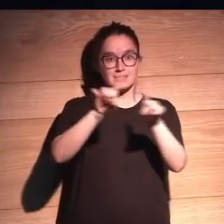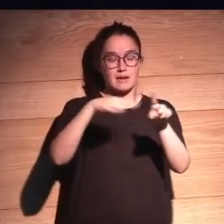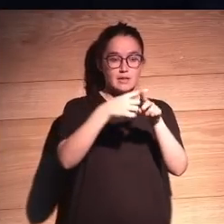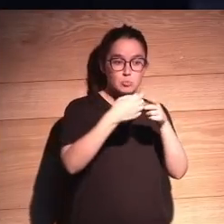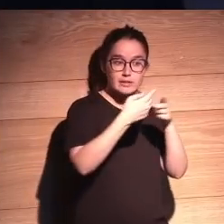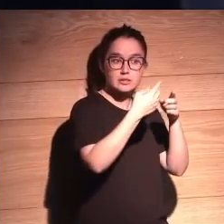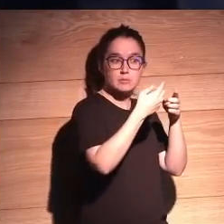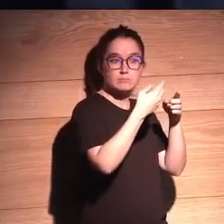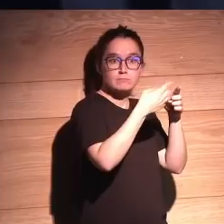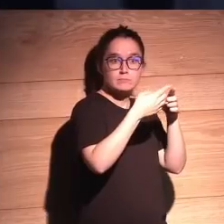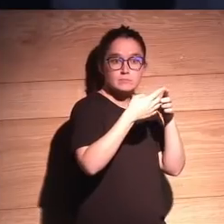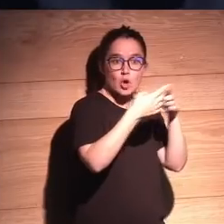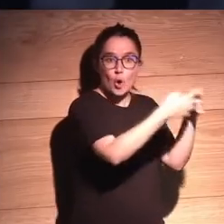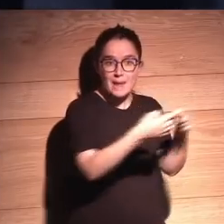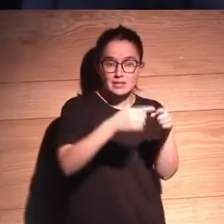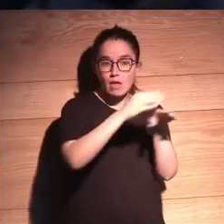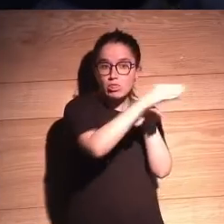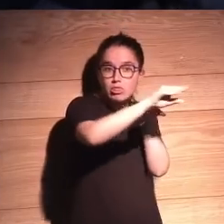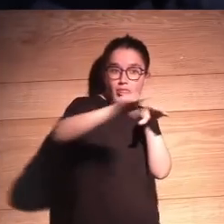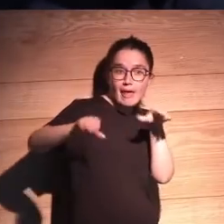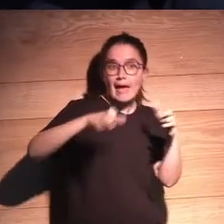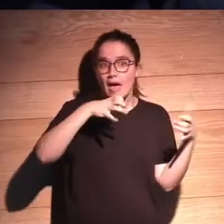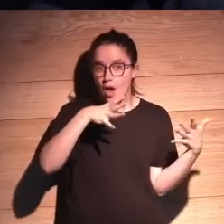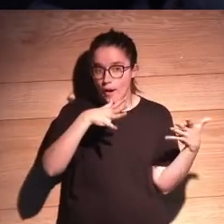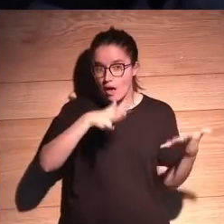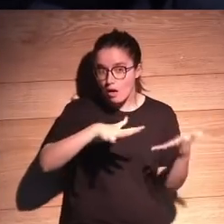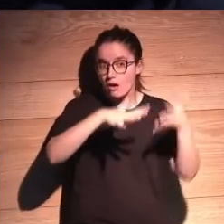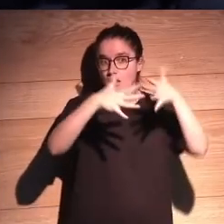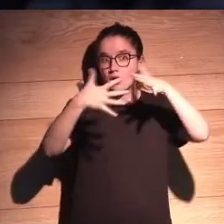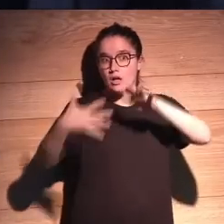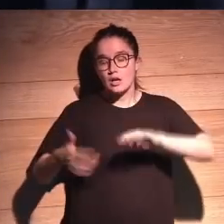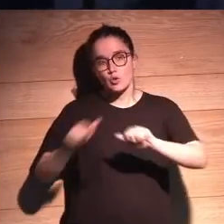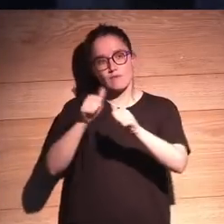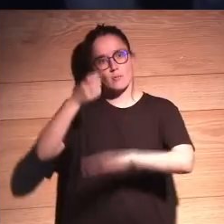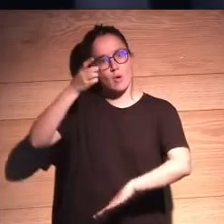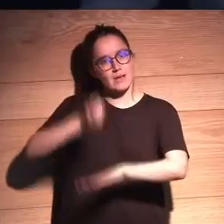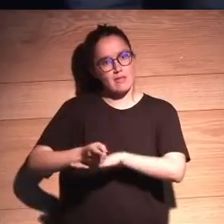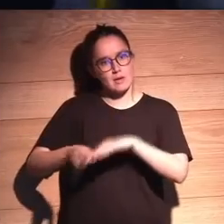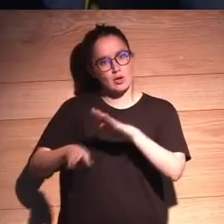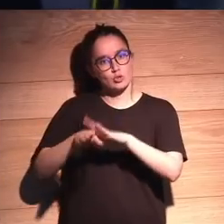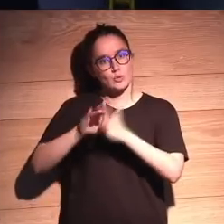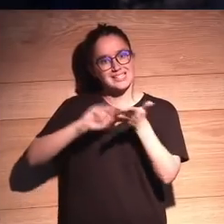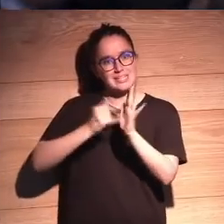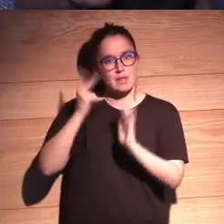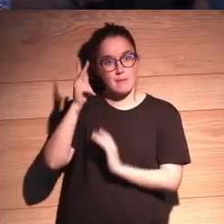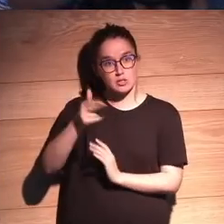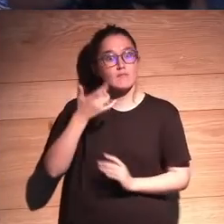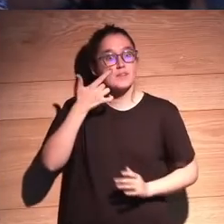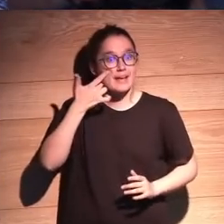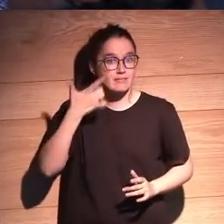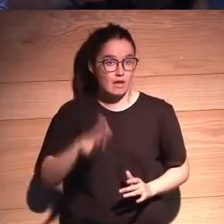dividendos, de esta forma indirecta, el dividendo se transforma en una forma obligatoria de mantener un sistema de pensiones.